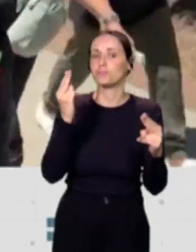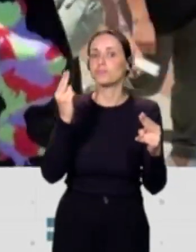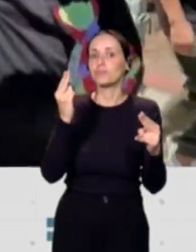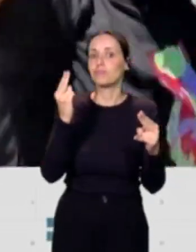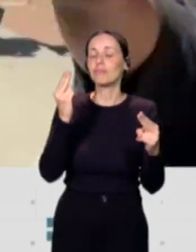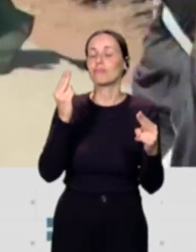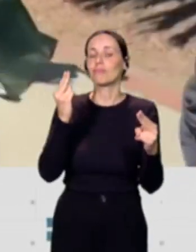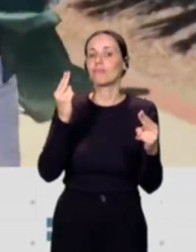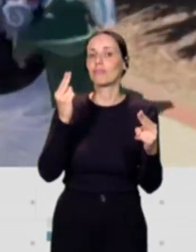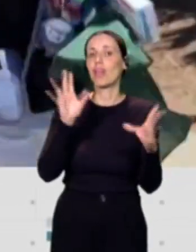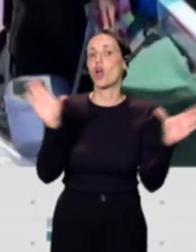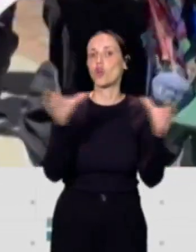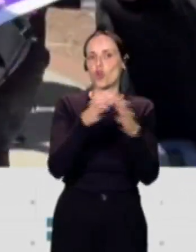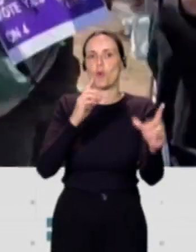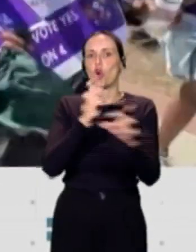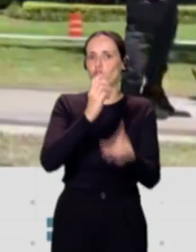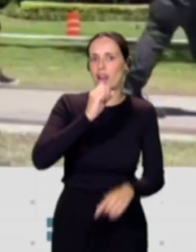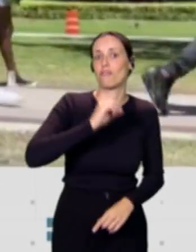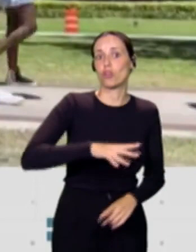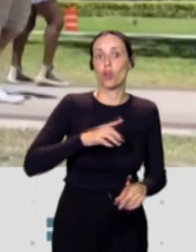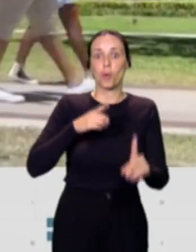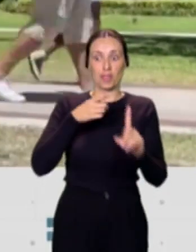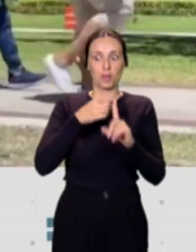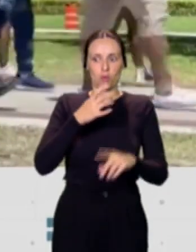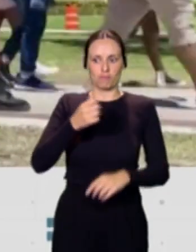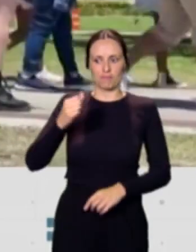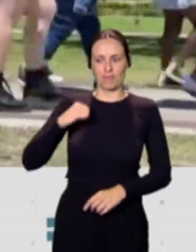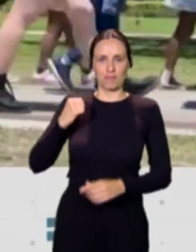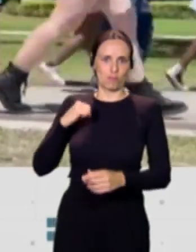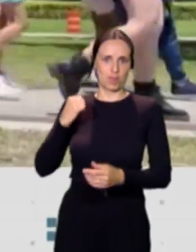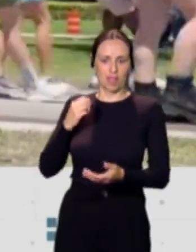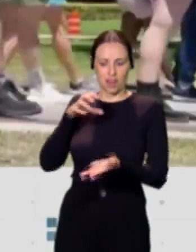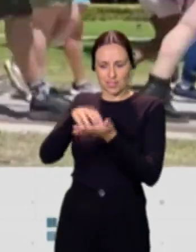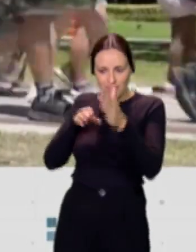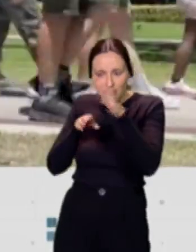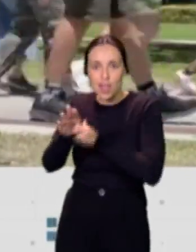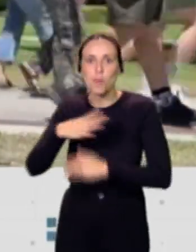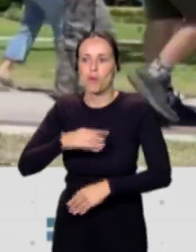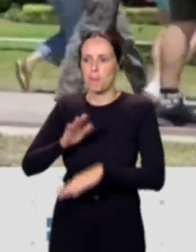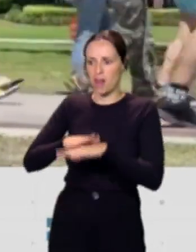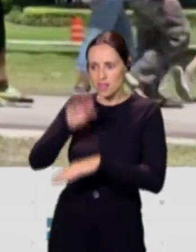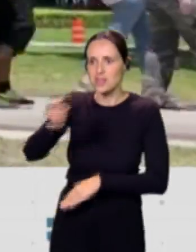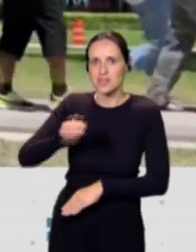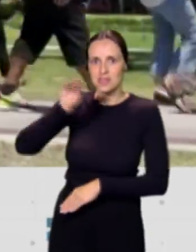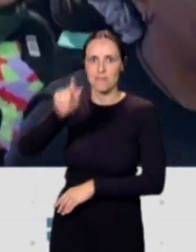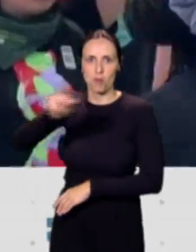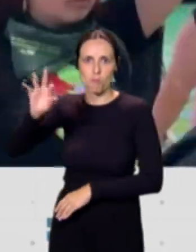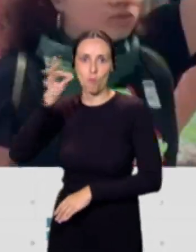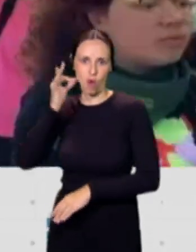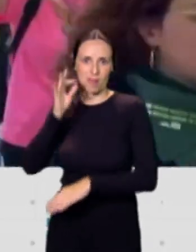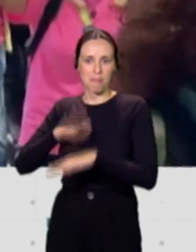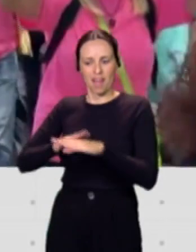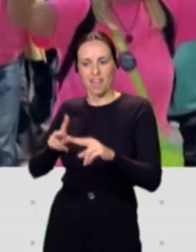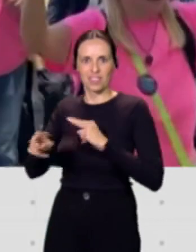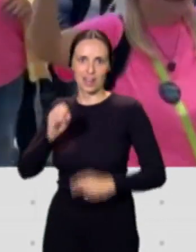antiabortistas permitiéndoles que entren en las clínicas y sometiéndoles a las mujeres a lo mismo. Y las mujeres se están teniendo que desplazar aquí en España de unas comunidades a otras